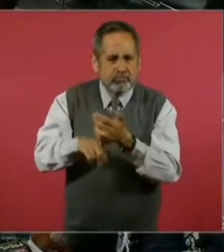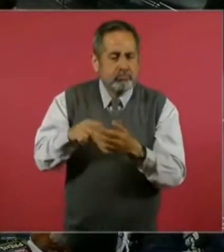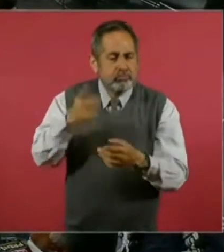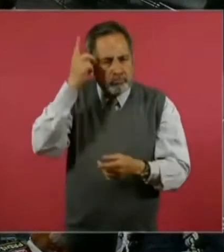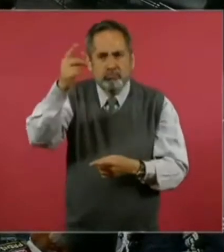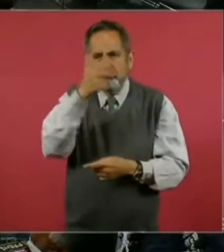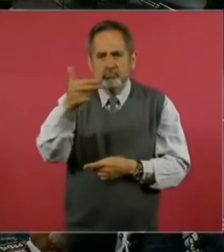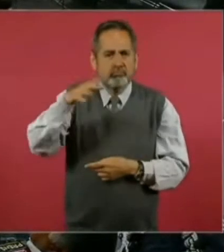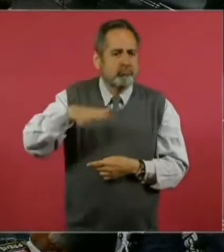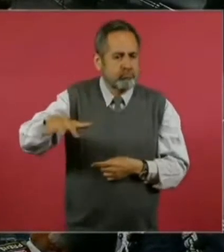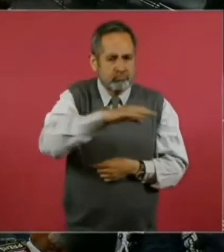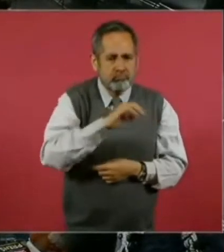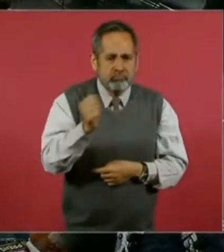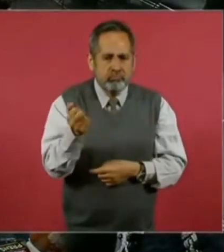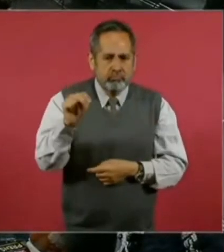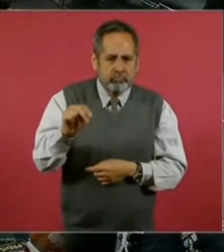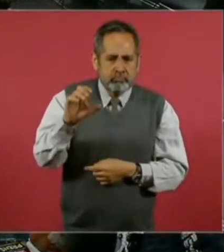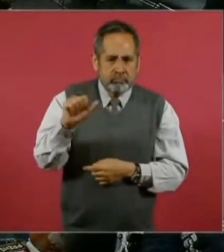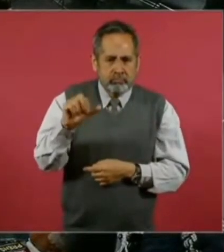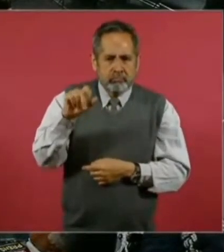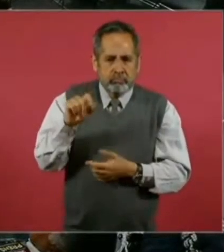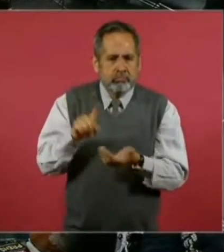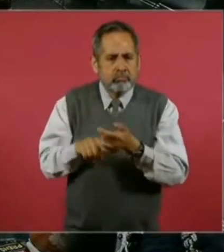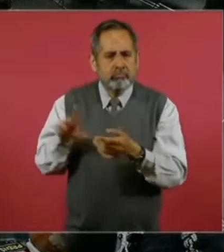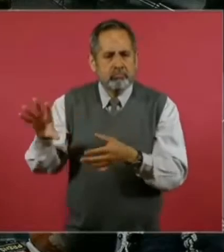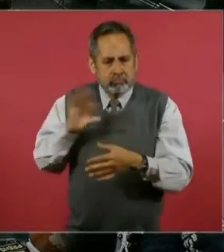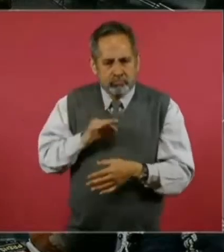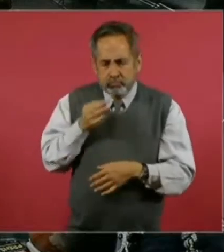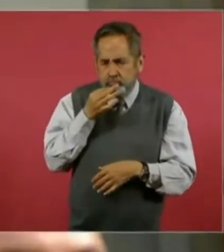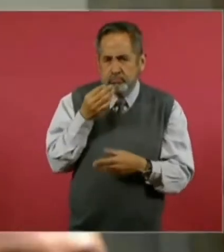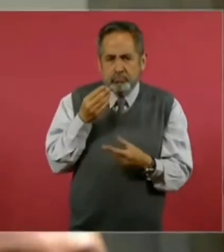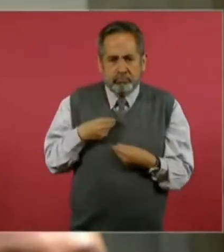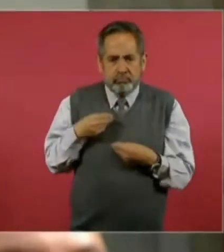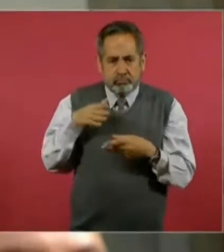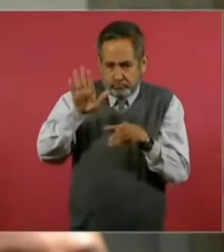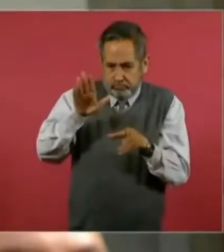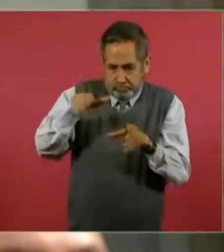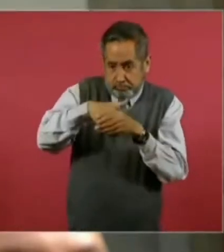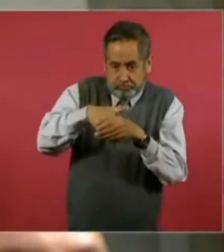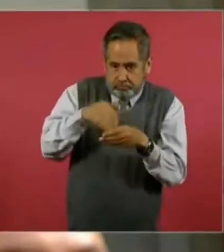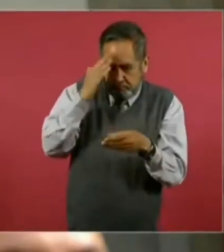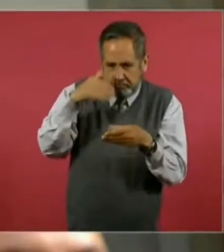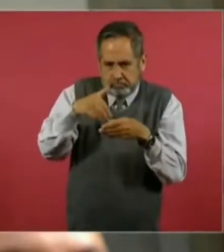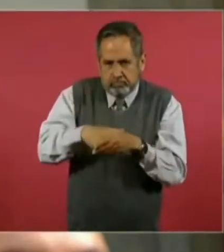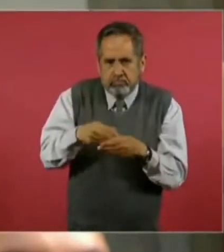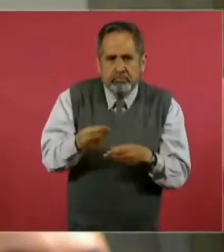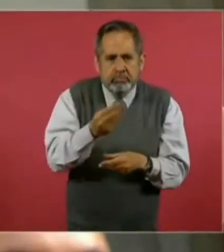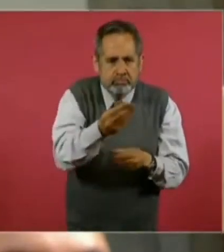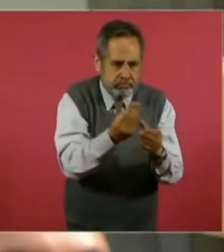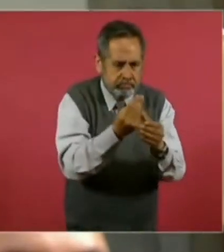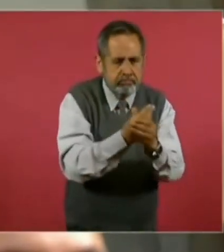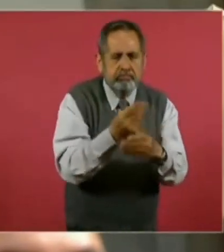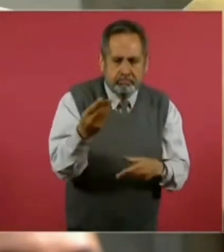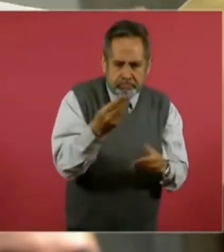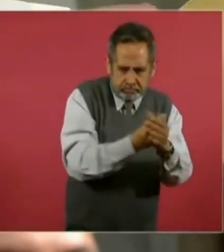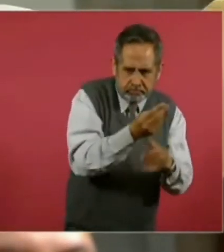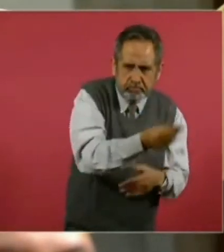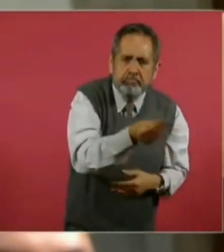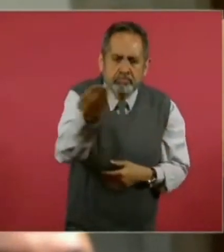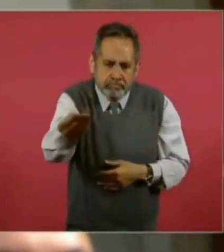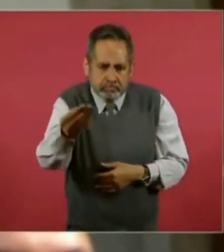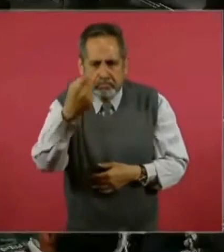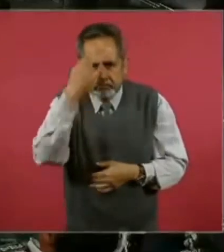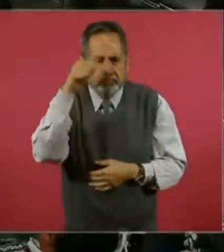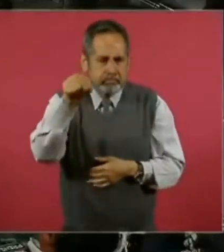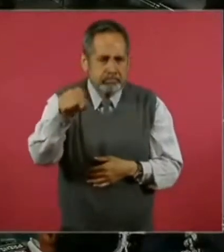de San Carlos, que le quería hacer saber, bueno, me pidió que se la entregaran sobre cerrado. Son algunas cosas también que